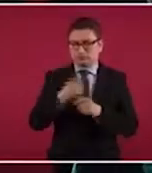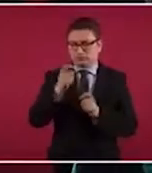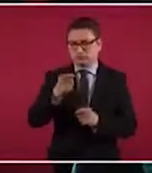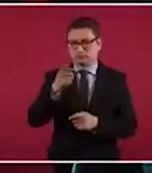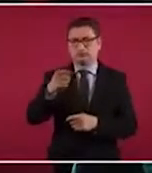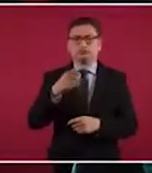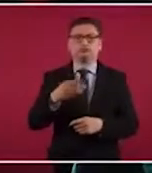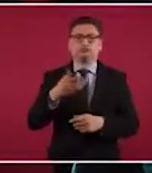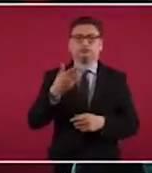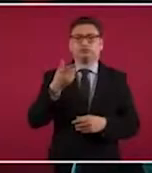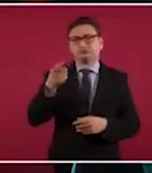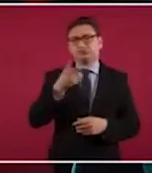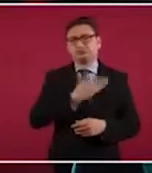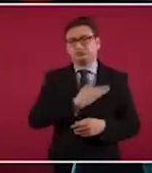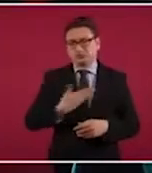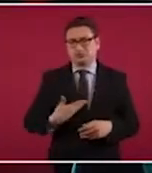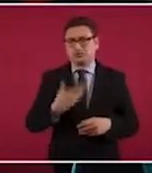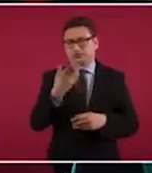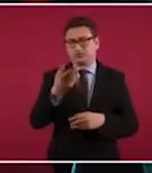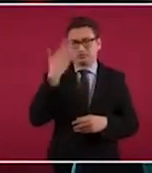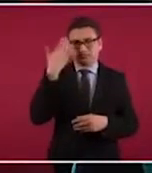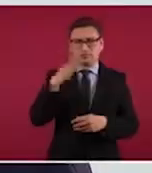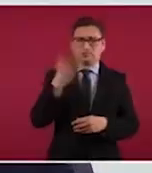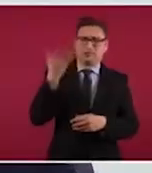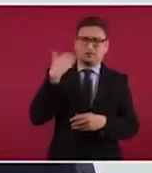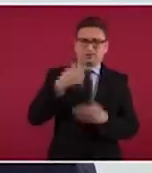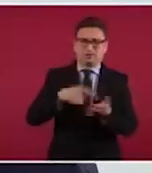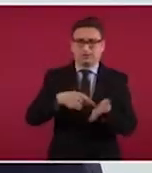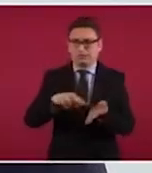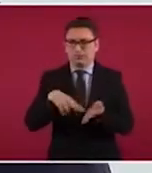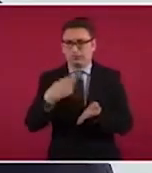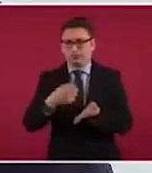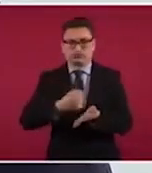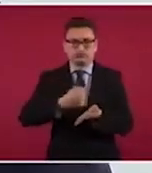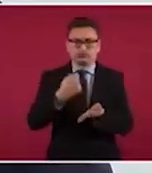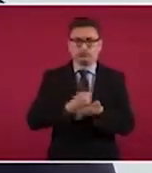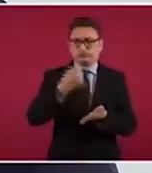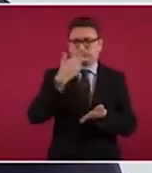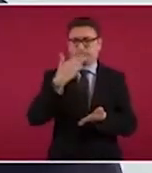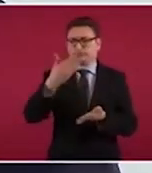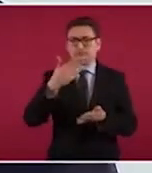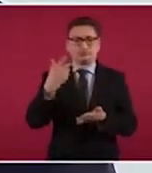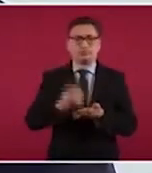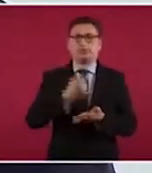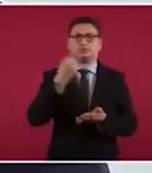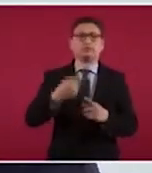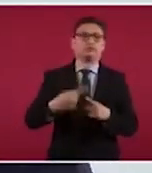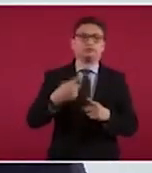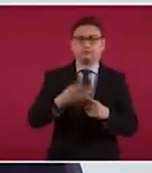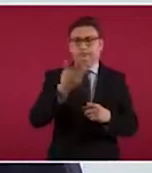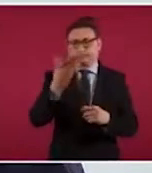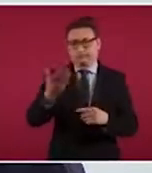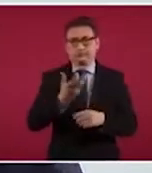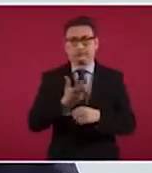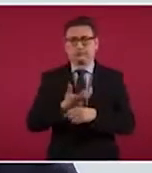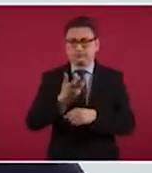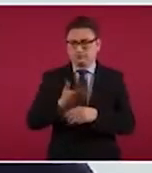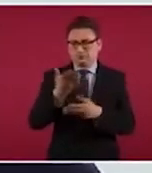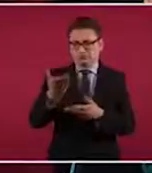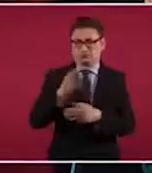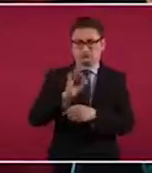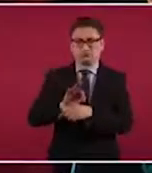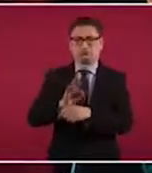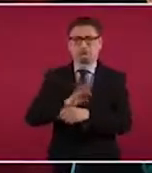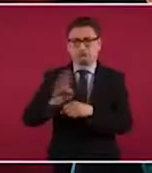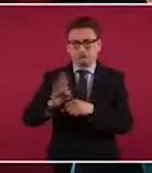Como usted lo ha dicho, aprobar el tratado sería una victoria para el pueblo estadounidense y yo agrego, también